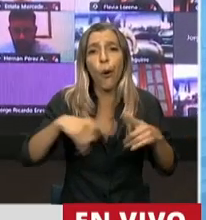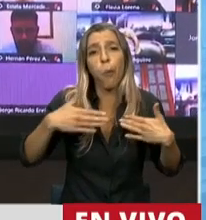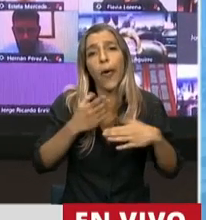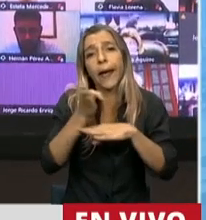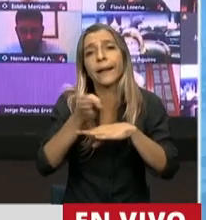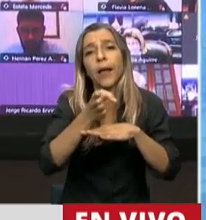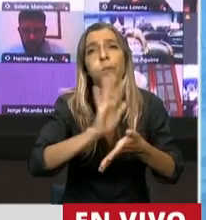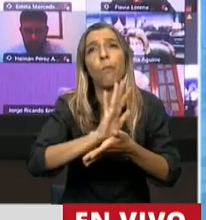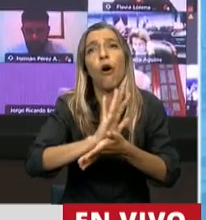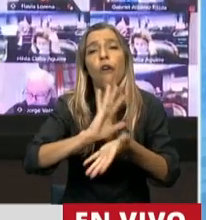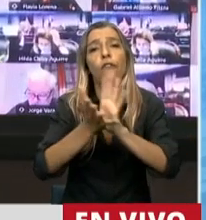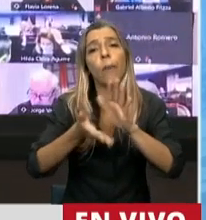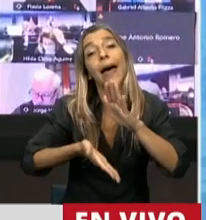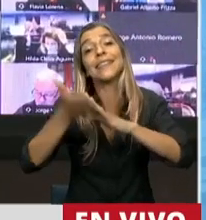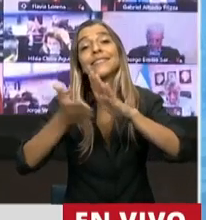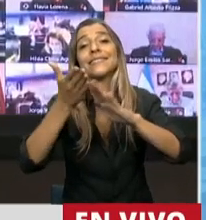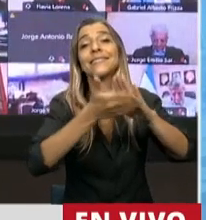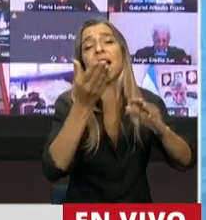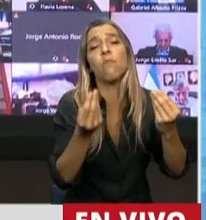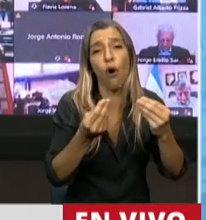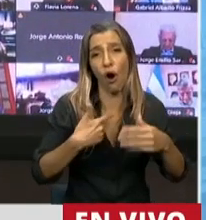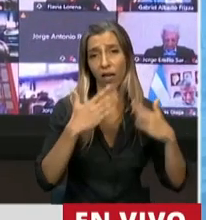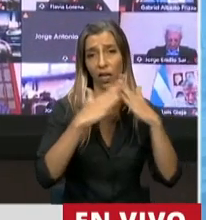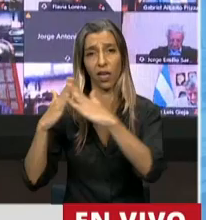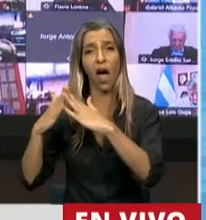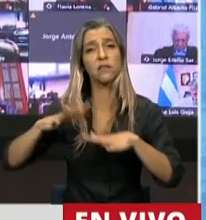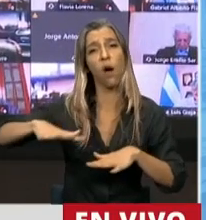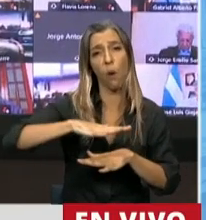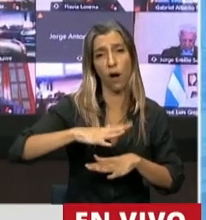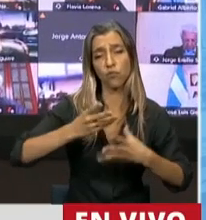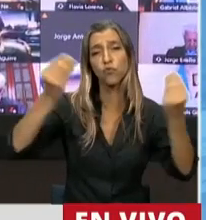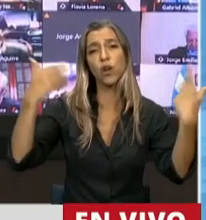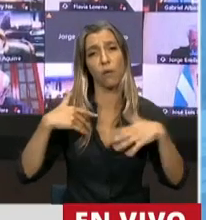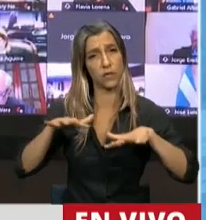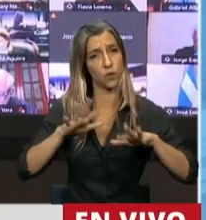tan difíciles que viven en sus casas o en sus barrios con sus familias.